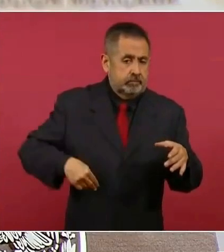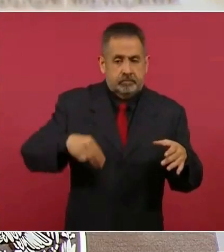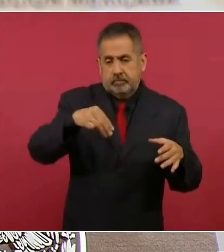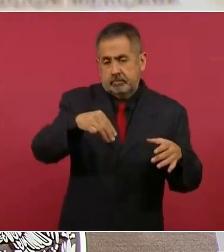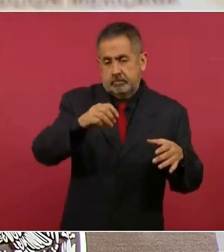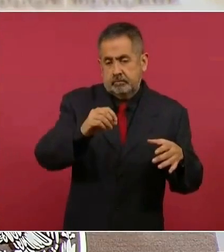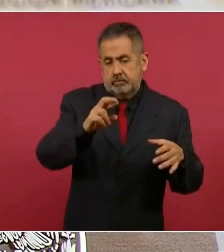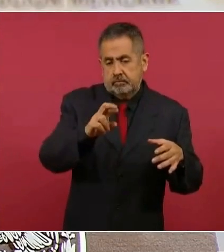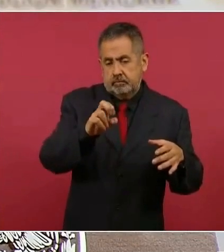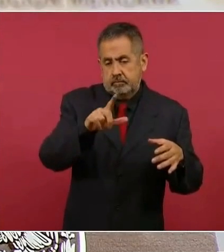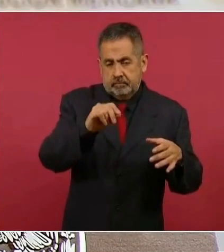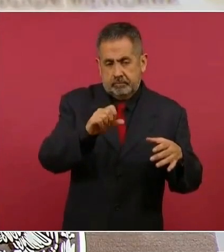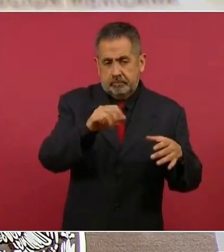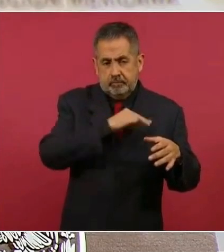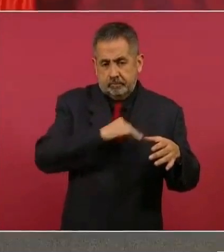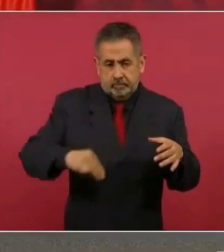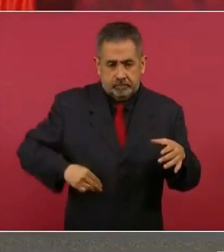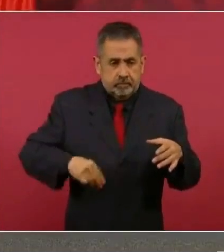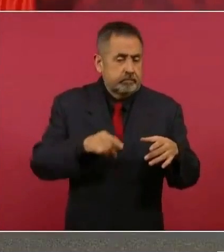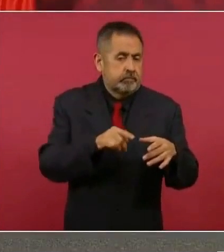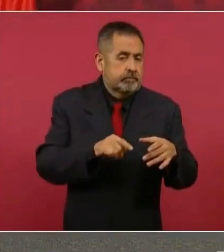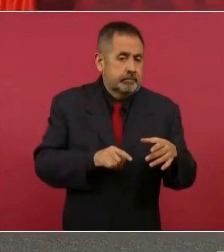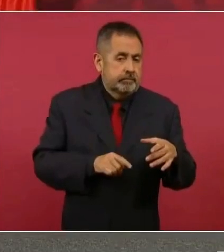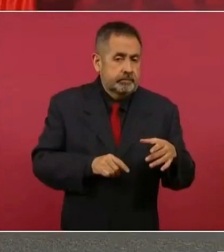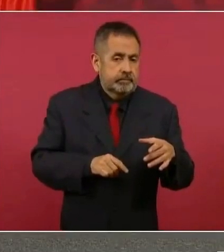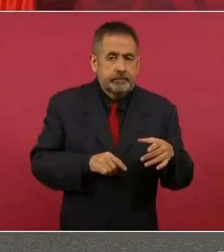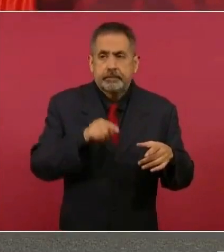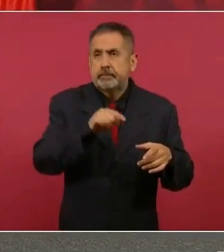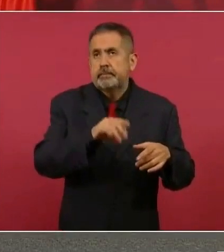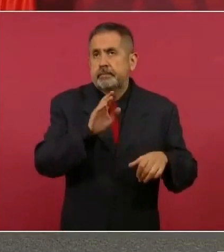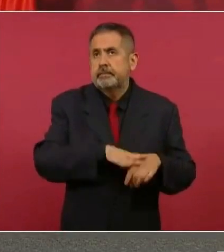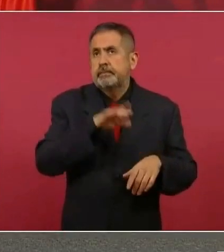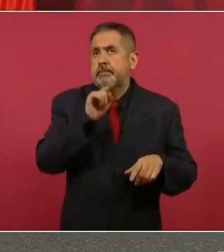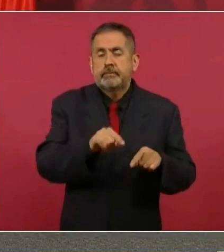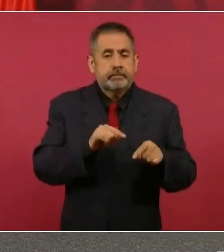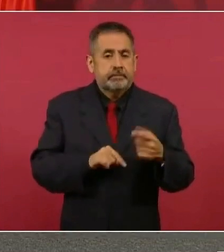más